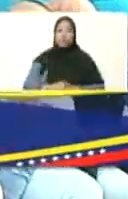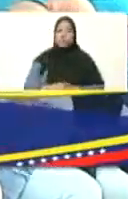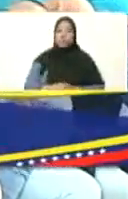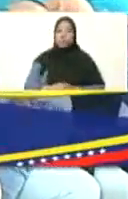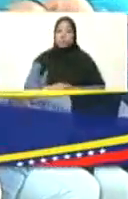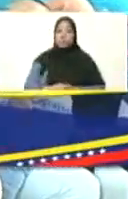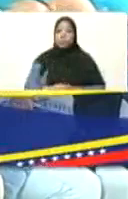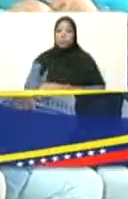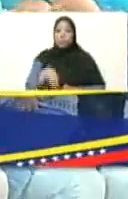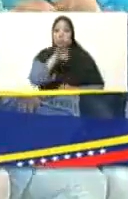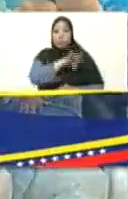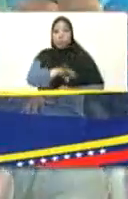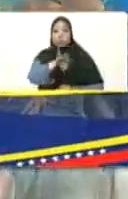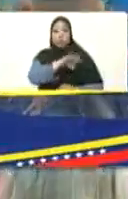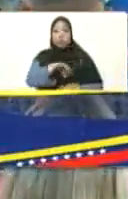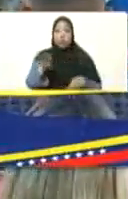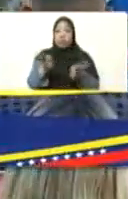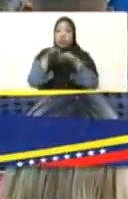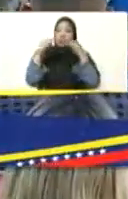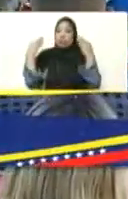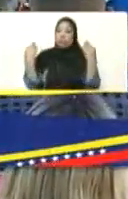El socialismo de la familia.